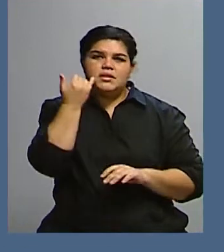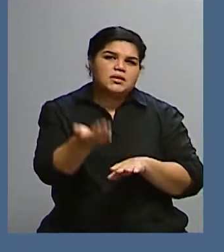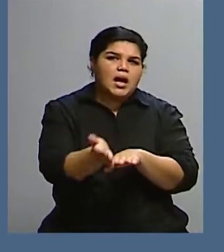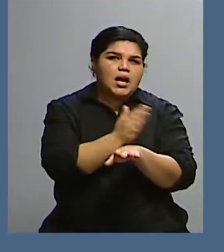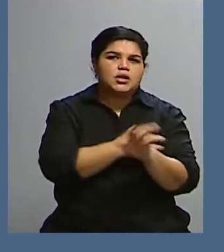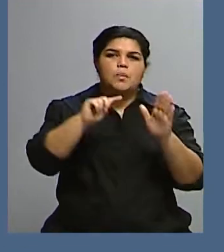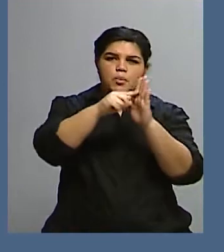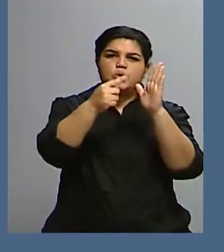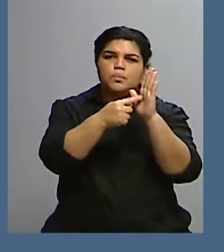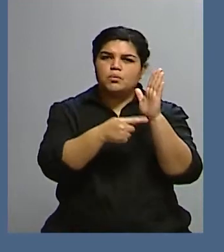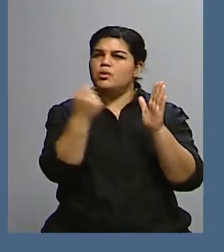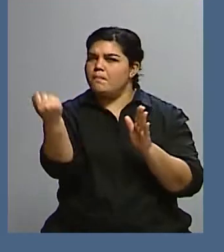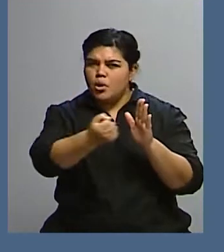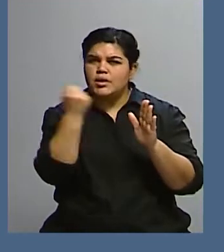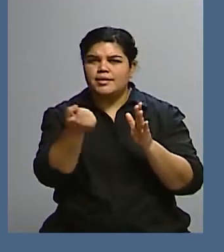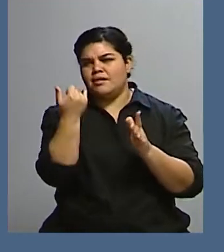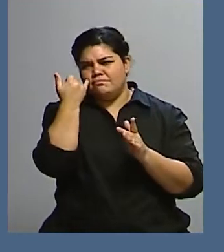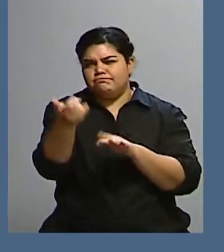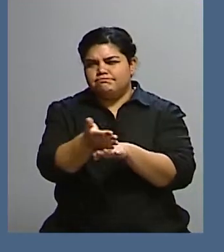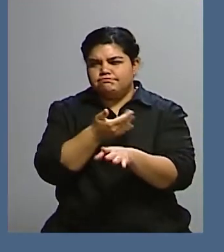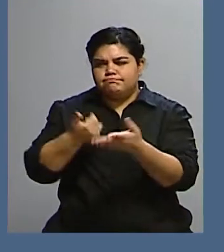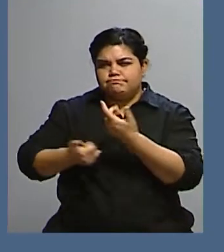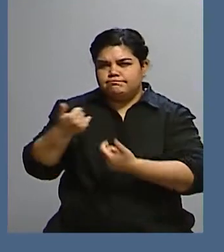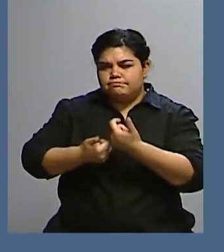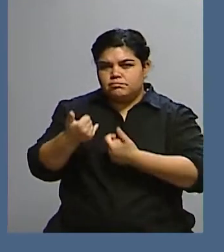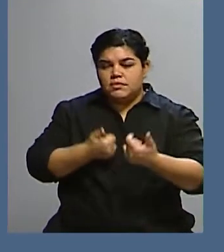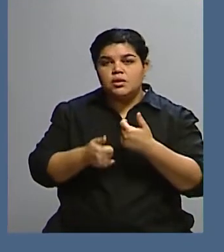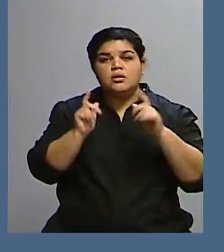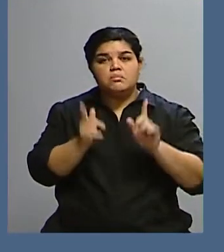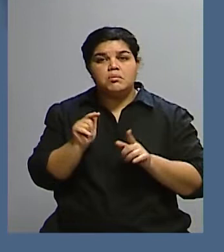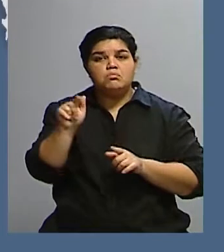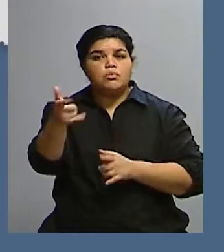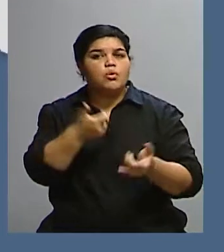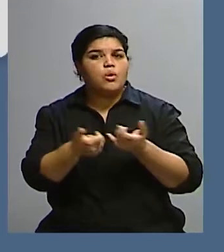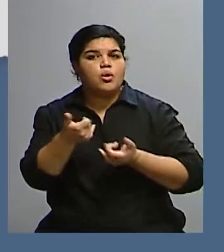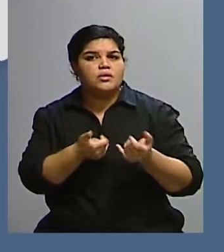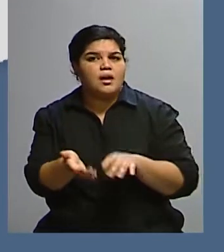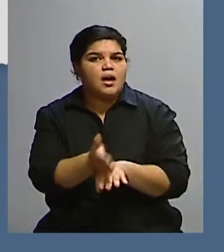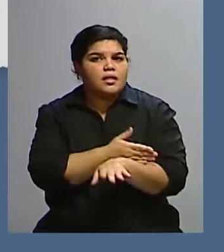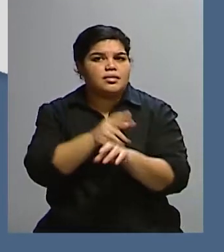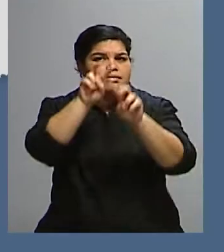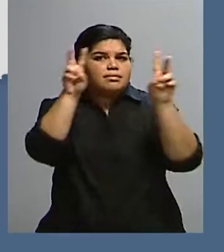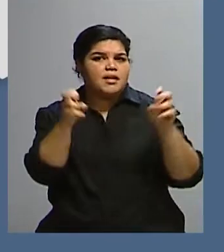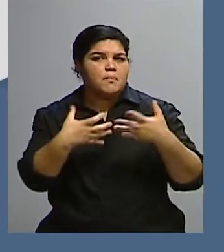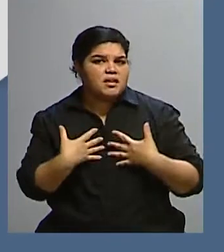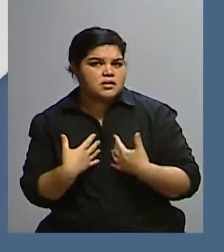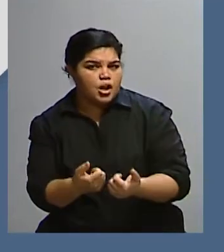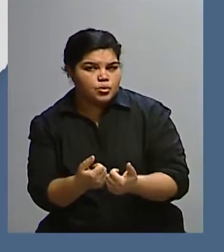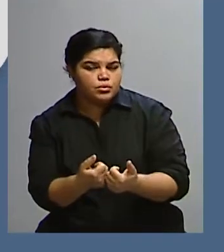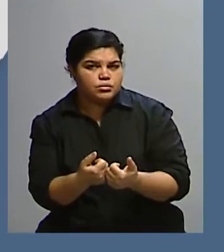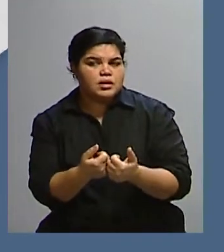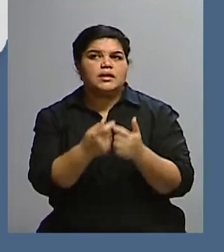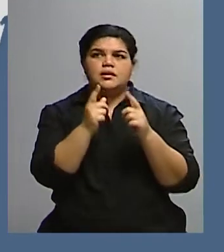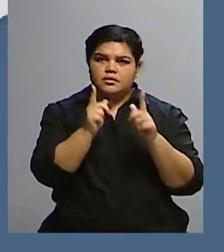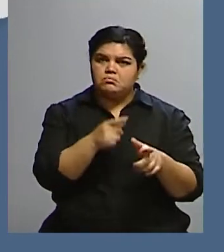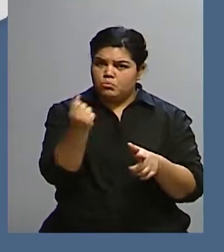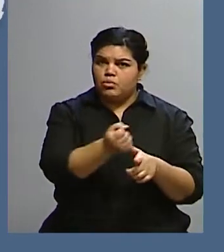los puntos importantes. Vos hacías referencia al tema de la salud, que me parece que es muy importante. También hay otro tema que ha